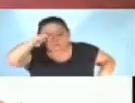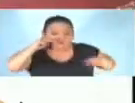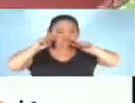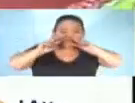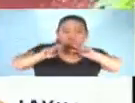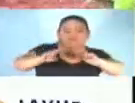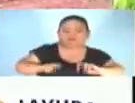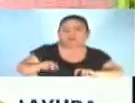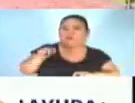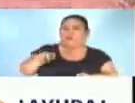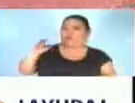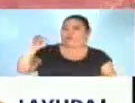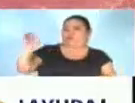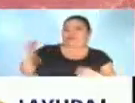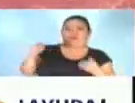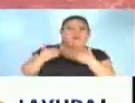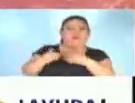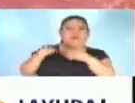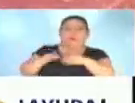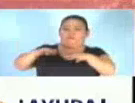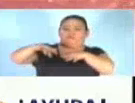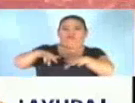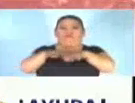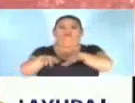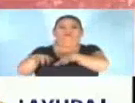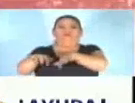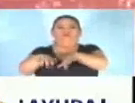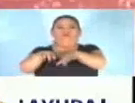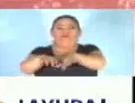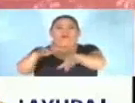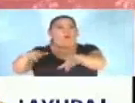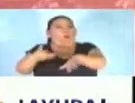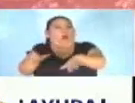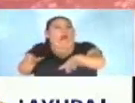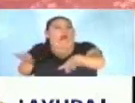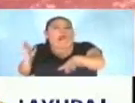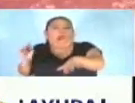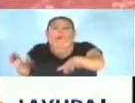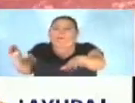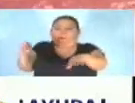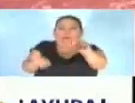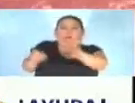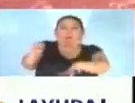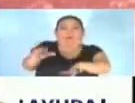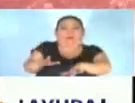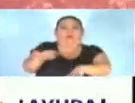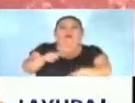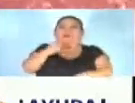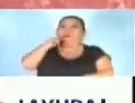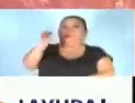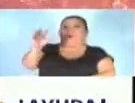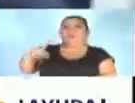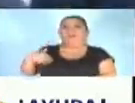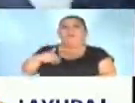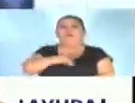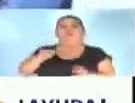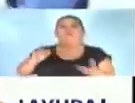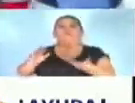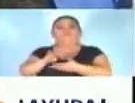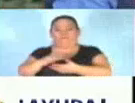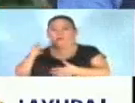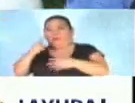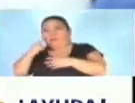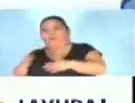coloración anormal en el caudal causada por vertidos al cuerpo de agua. El Ministerio aseguró que la Fiscalía y la